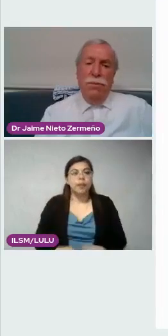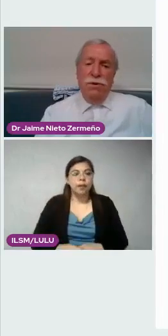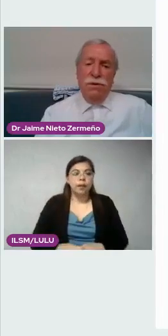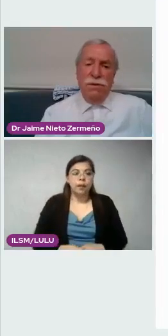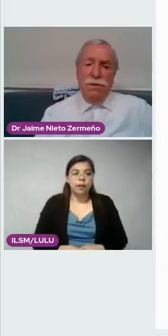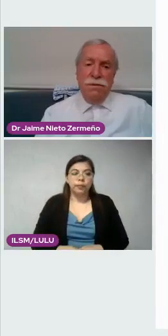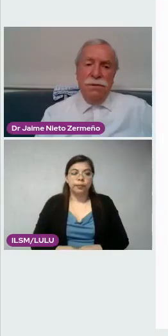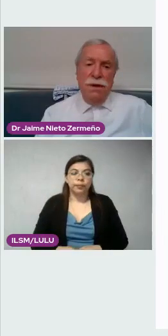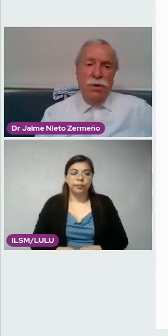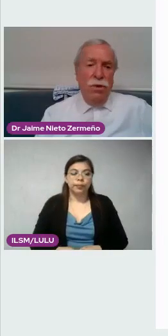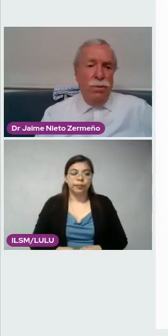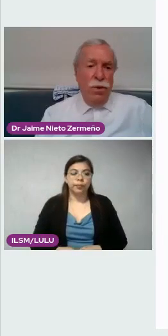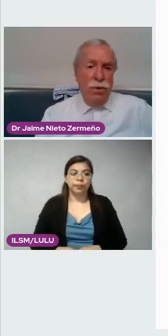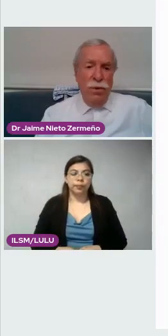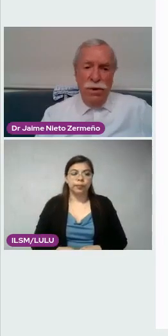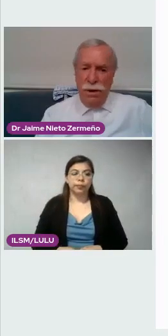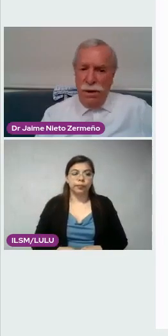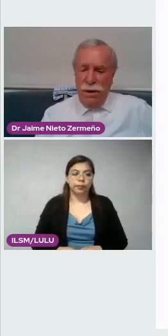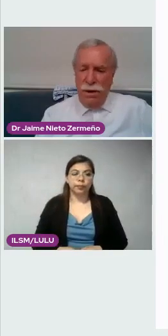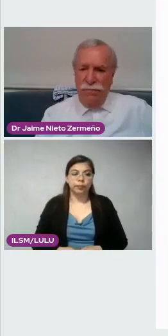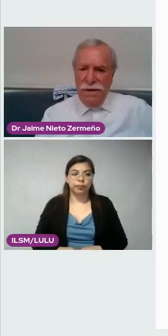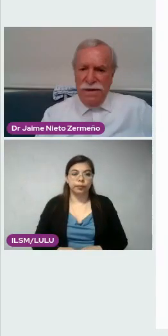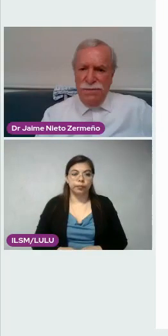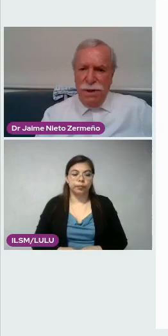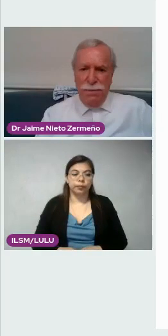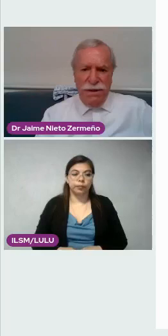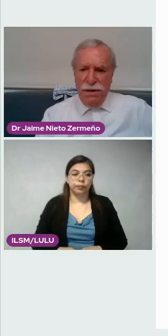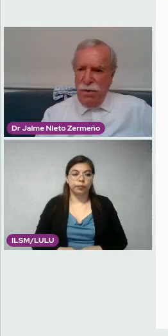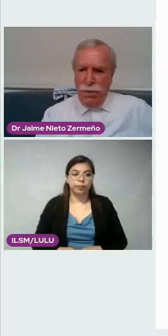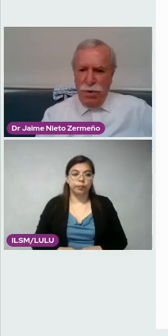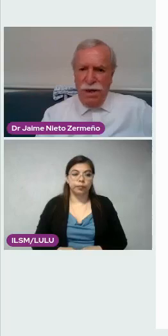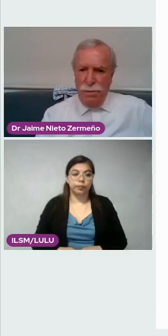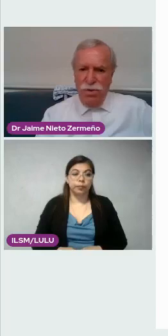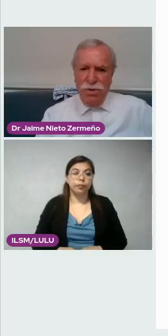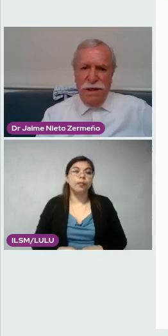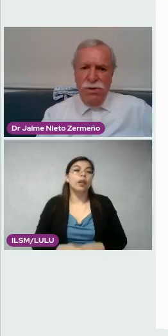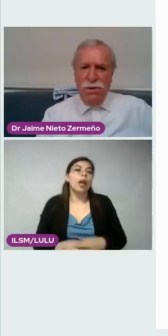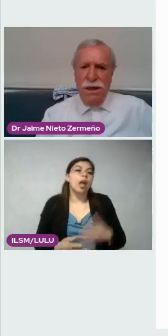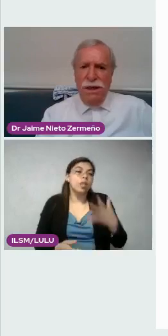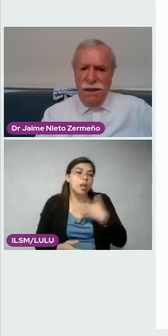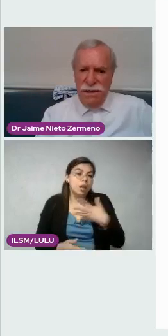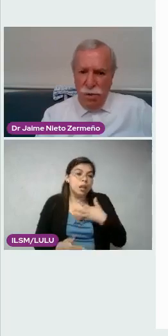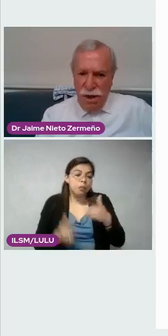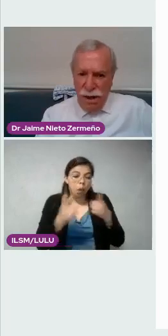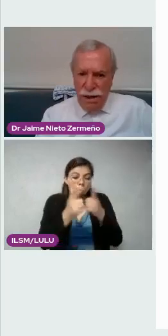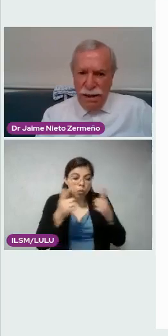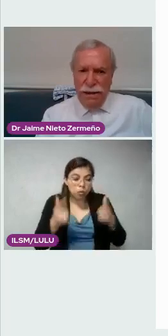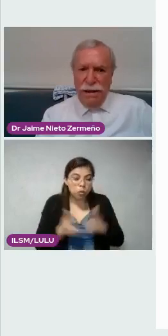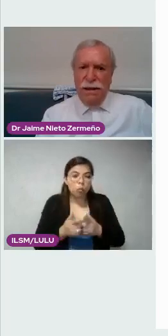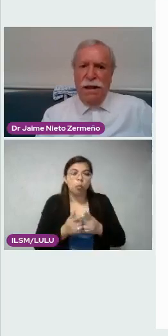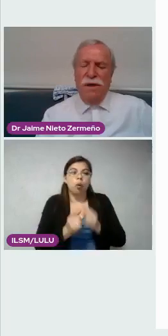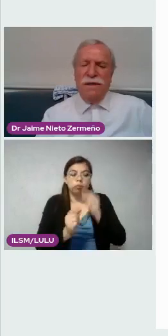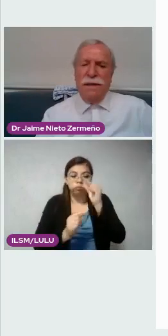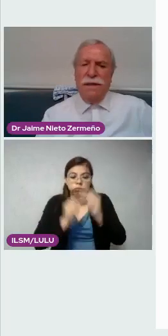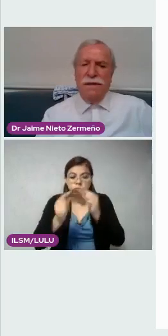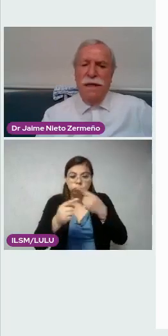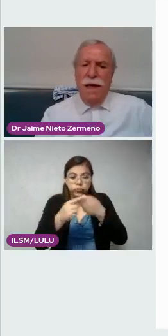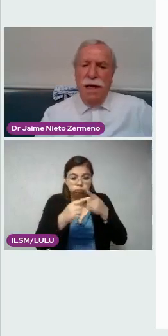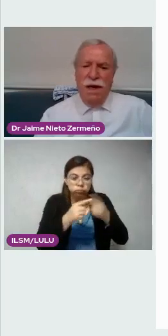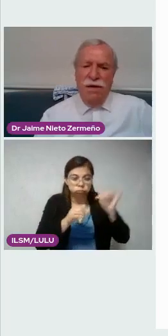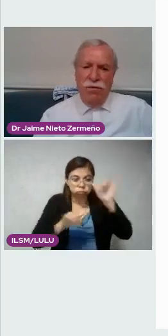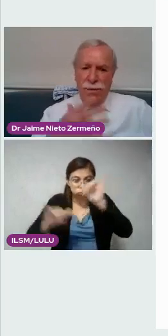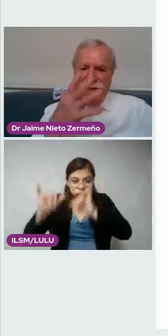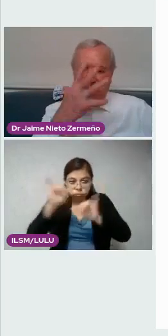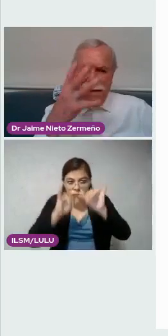Tenemos el grupo en fase de experimentación, pero ya de muchos años, de cirugía bariátrica en las antes,